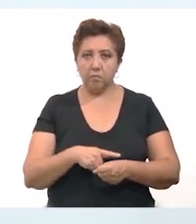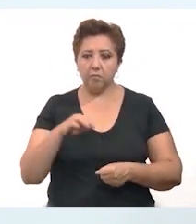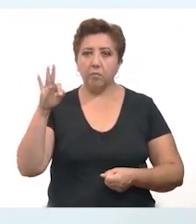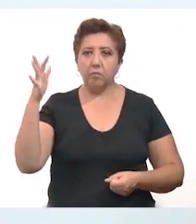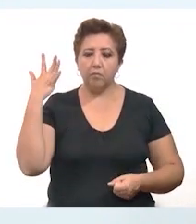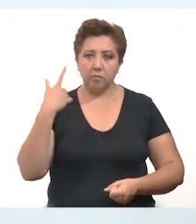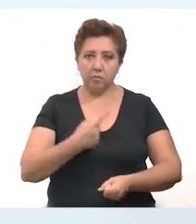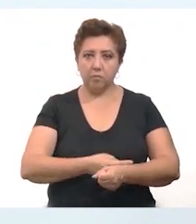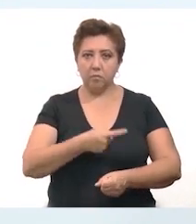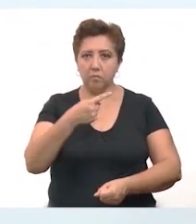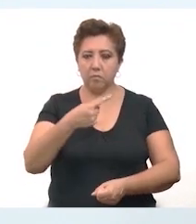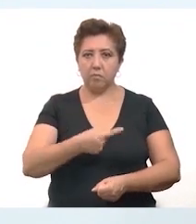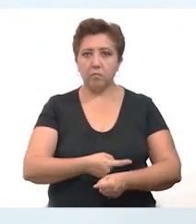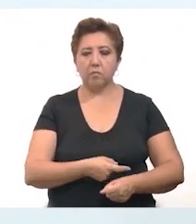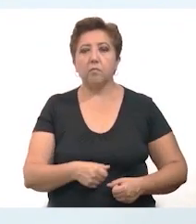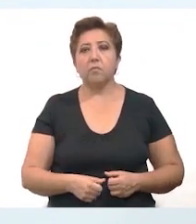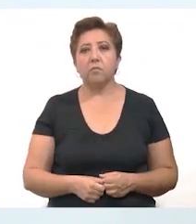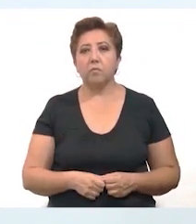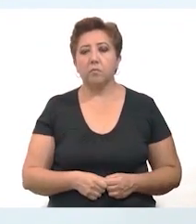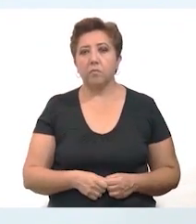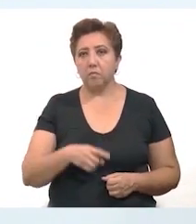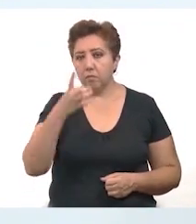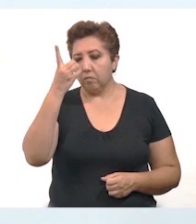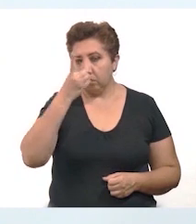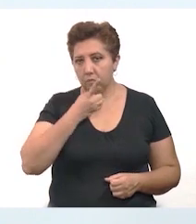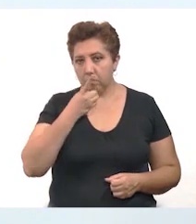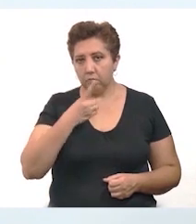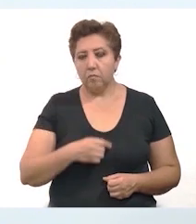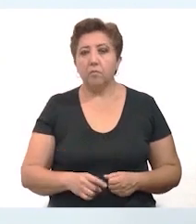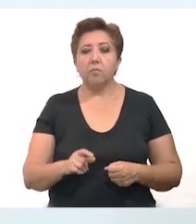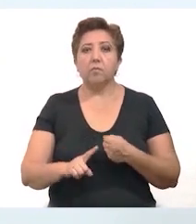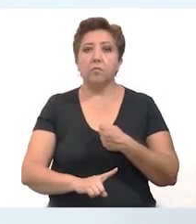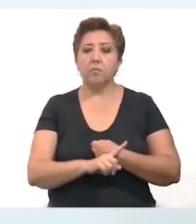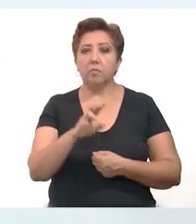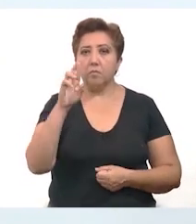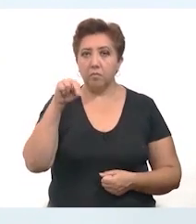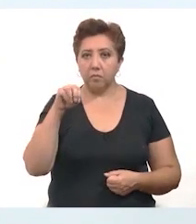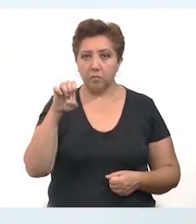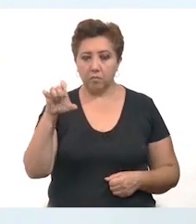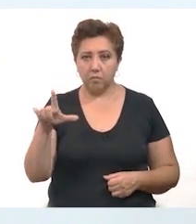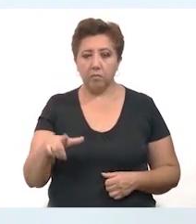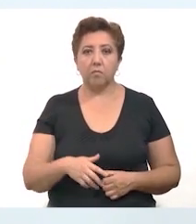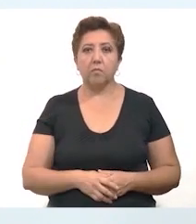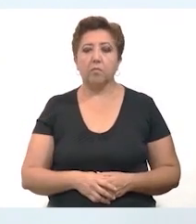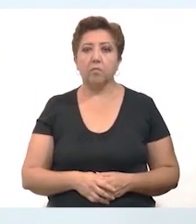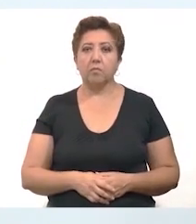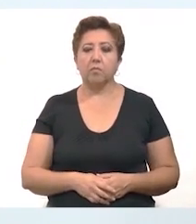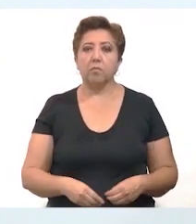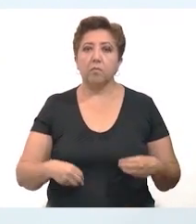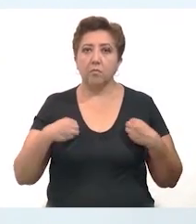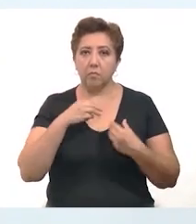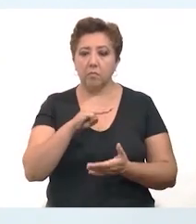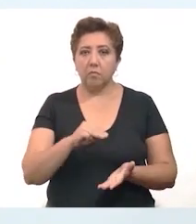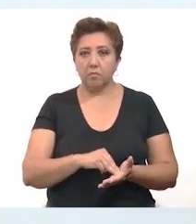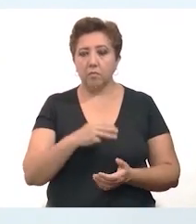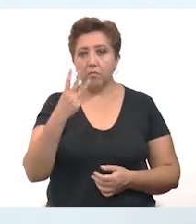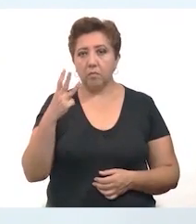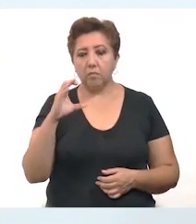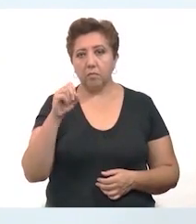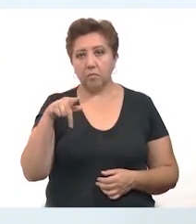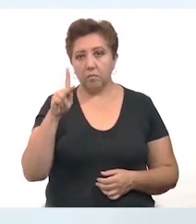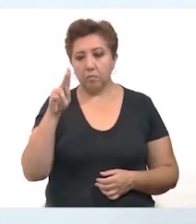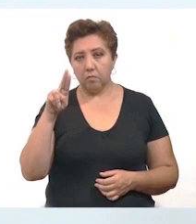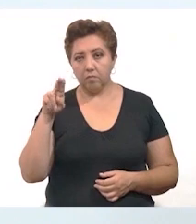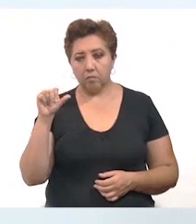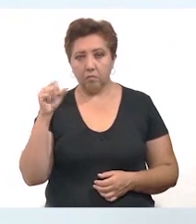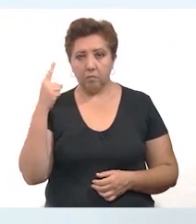Sus principales enfermedades fueron hipertensión arterial sistémica, diabetes mellitus e insuficiencia renal crónica. Residían en Mérida 3